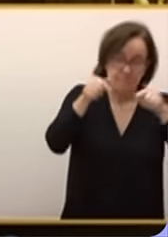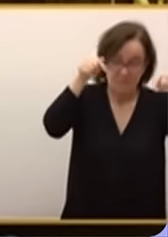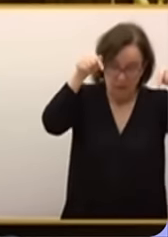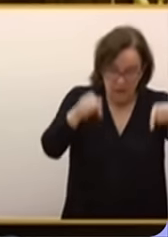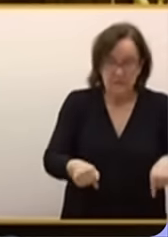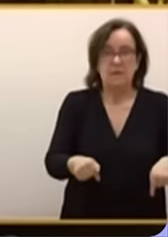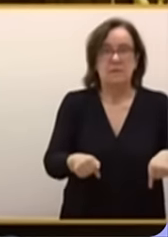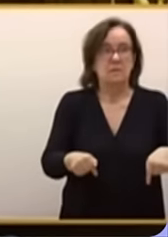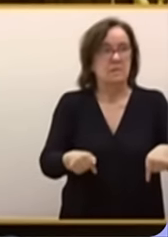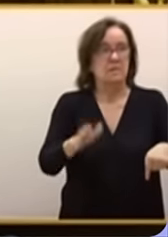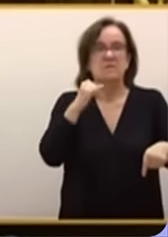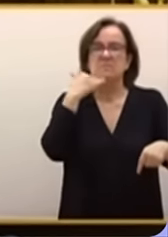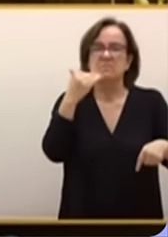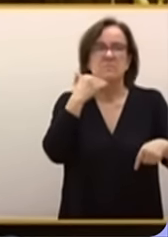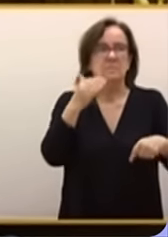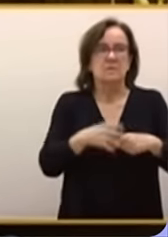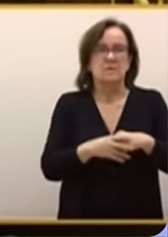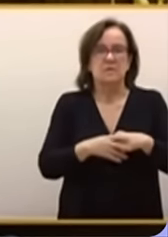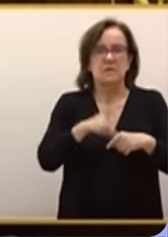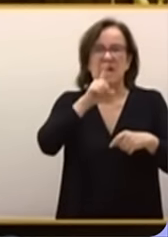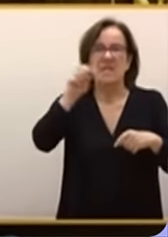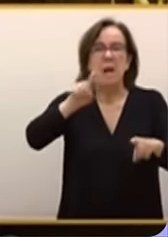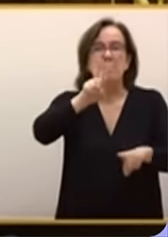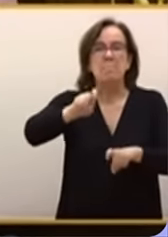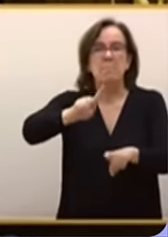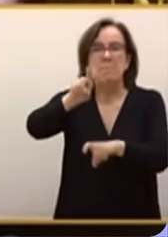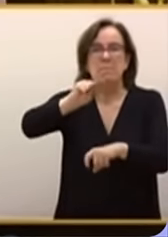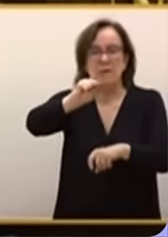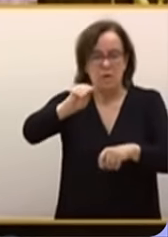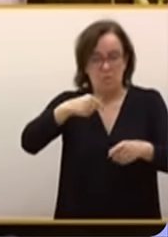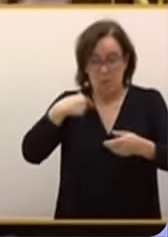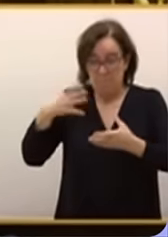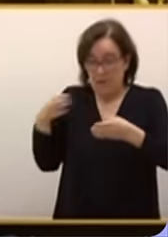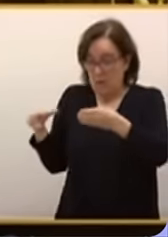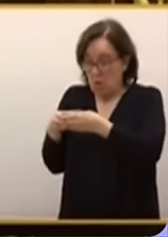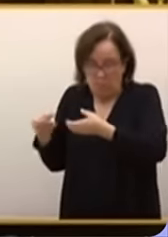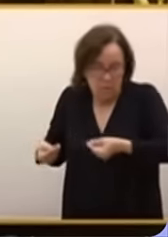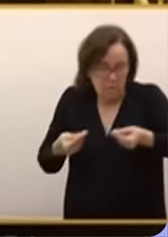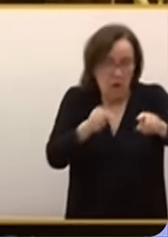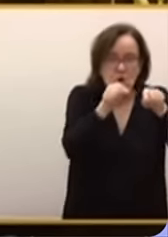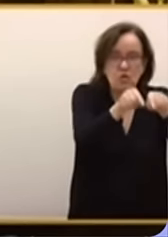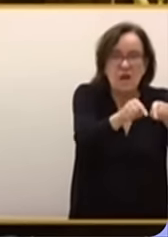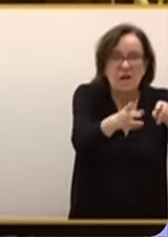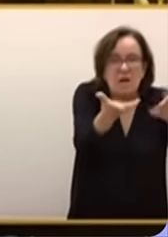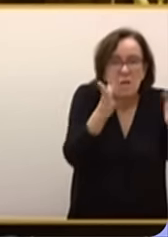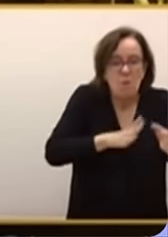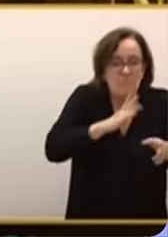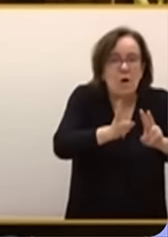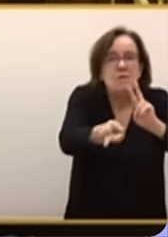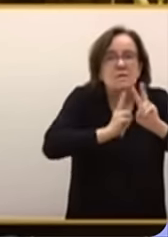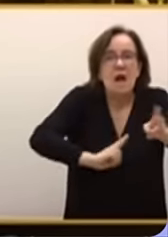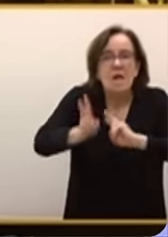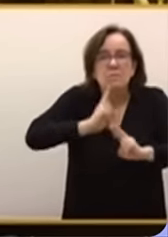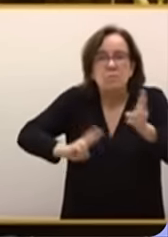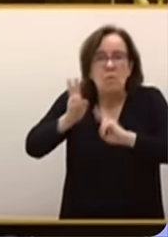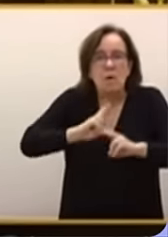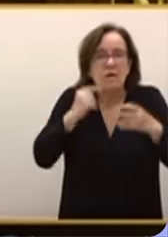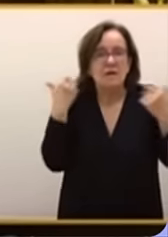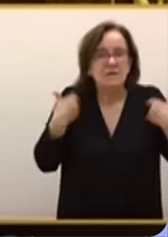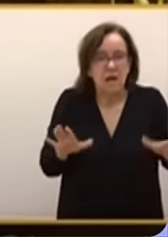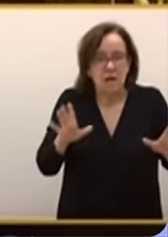Aquí hay al menos 100 preguntas trasladadas por mi grupo a usted. Responda. Y créame,